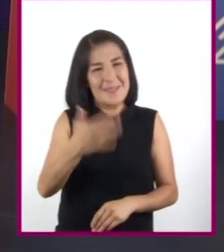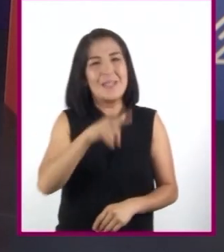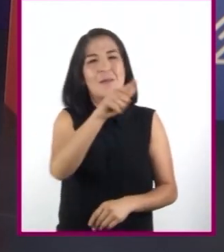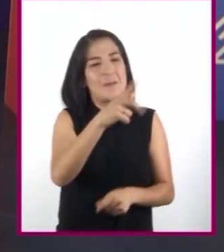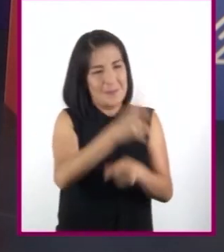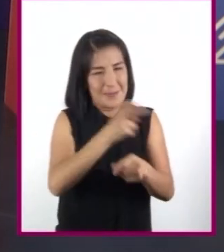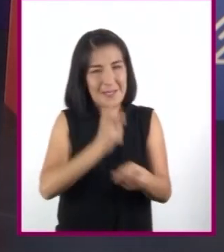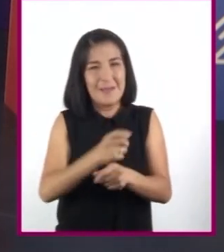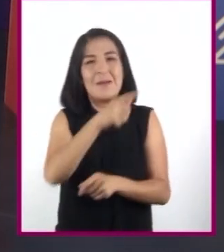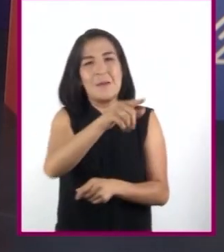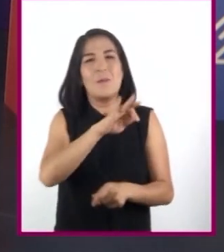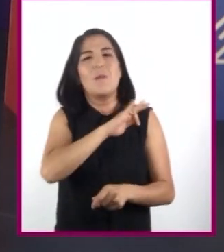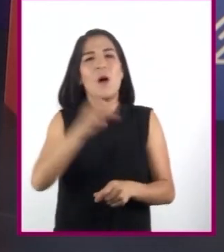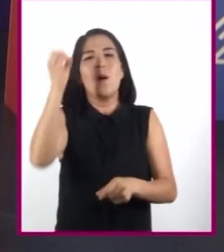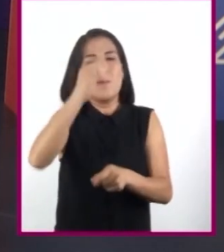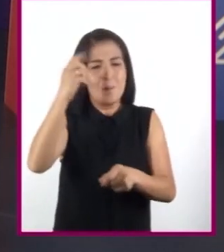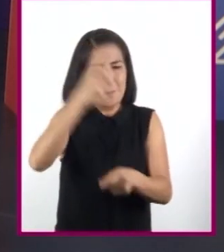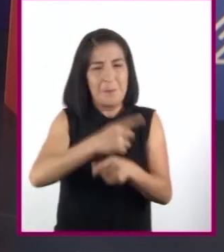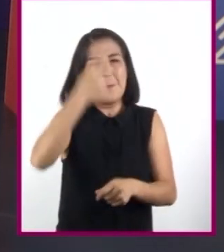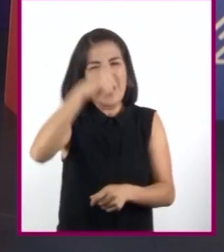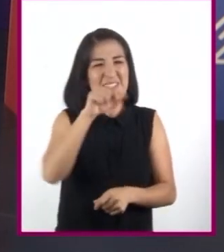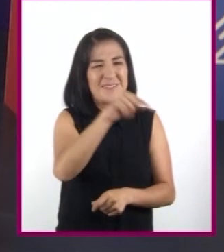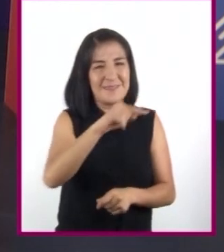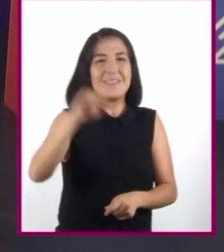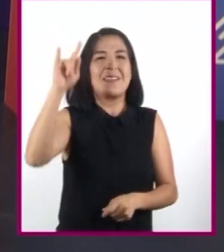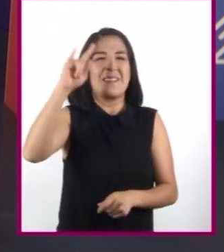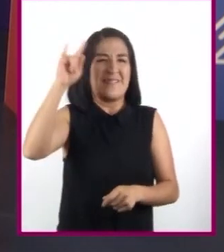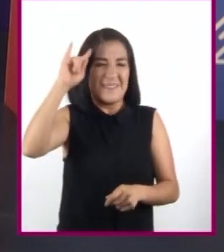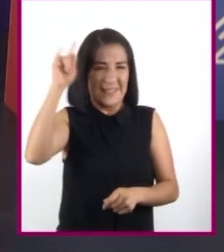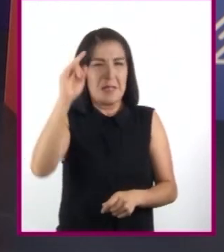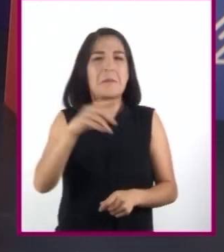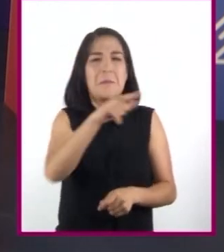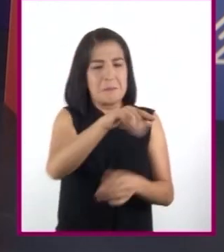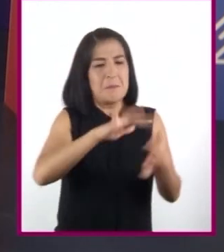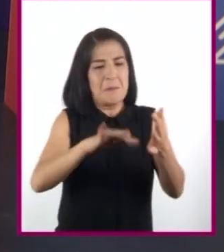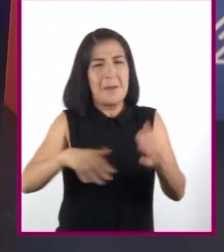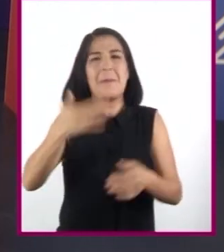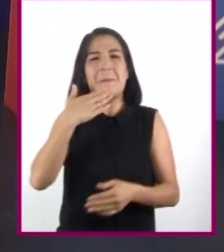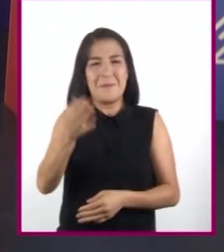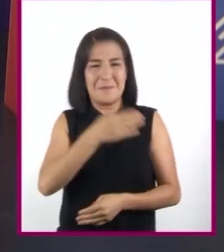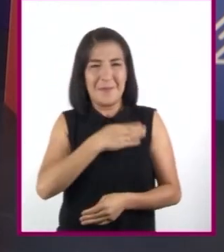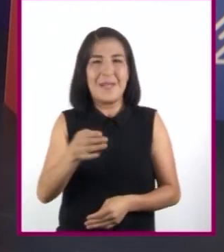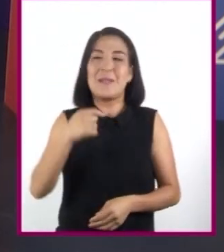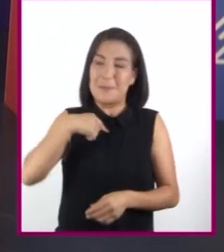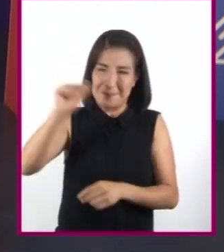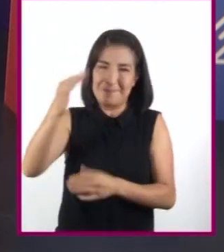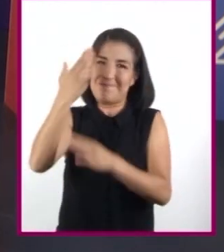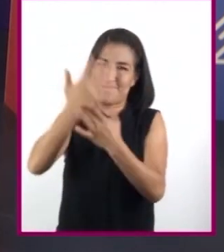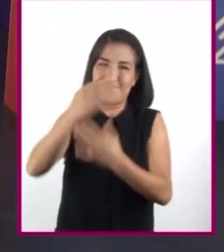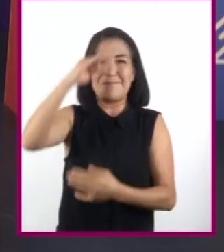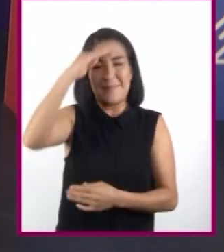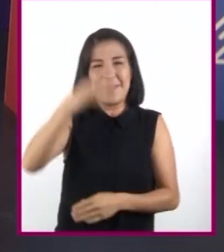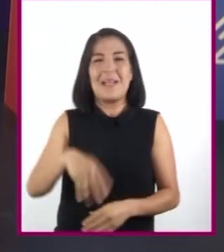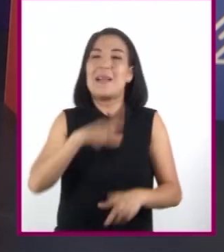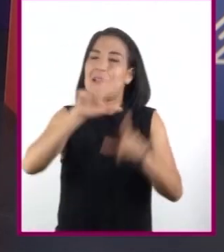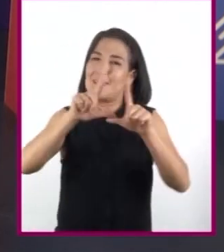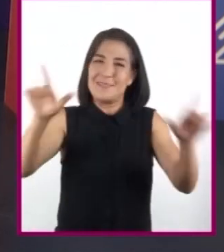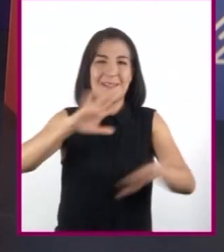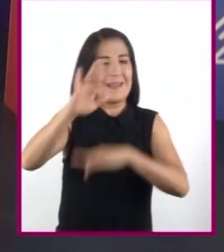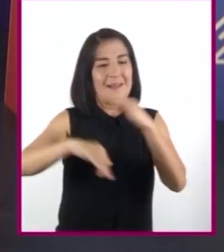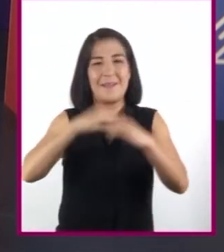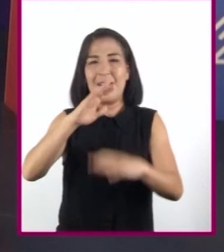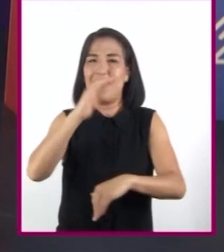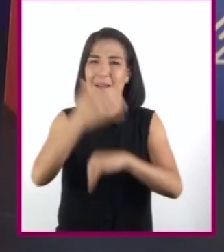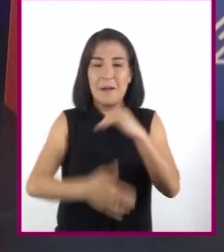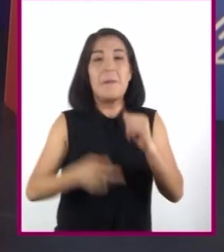te invito a que le des una oportunidad a ese subgénero narrativo. Hay muchas obras muy buenas. Lo voy a pensar. Listo, terminamos la clase del día de